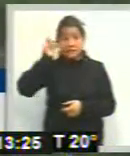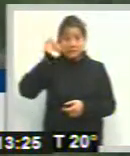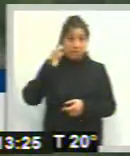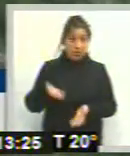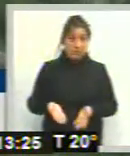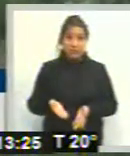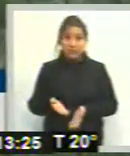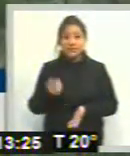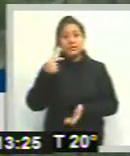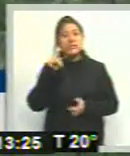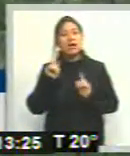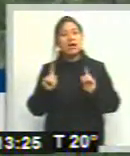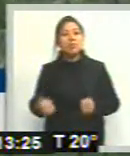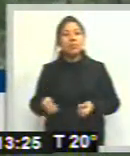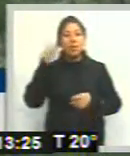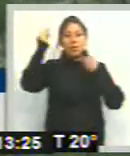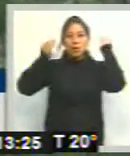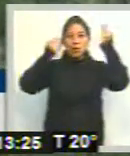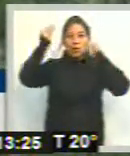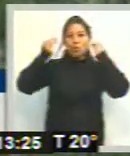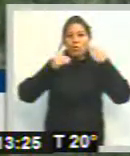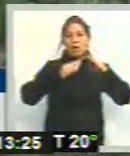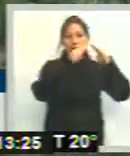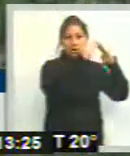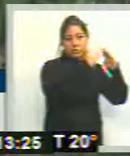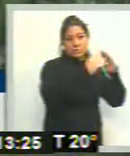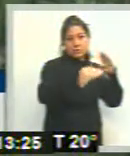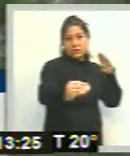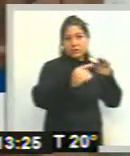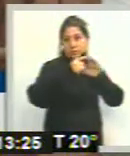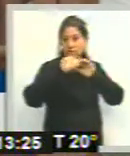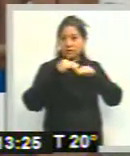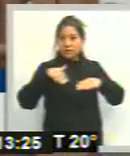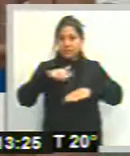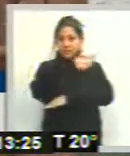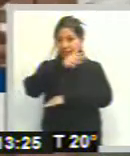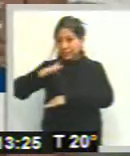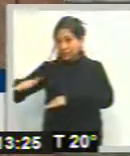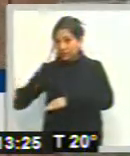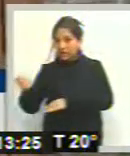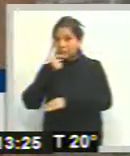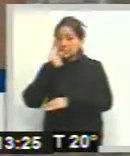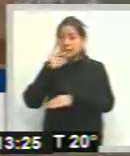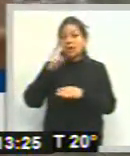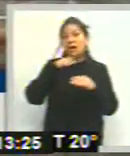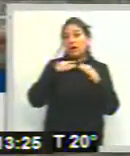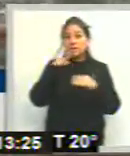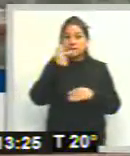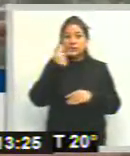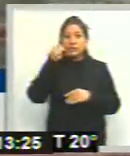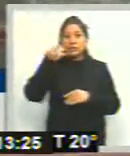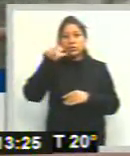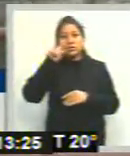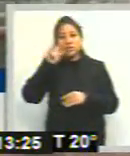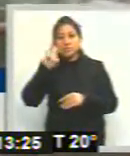y también nos preocupa los vecinos que están asentados dentro del río, tanto en el asentamiento del albergue como en la zona de Solís Pizarro, donde tenemos